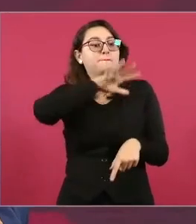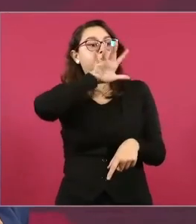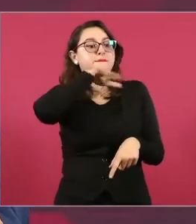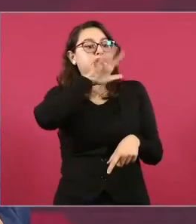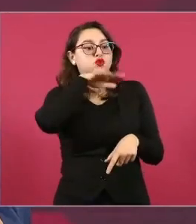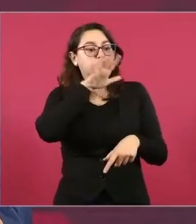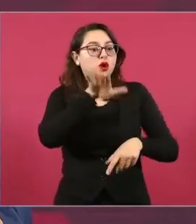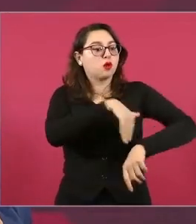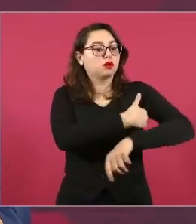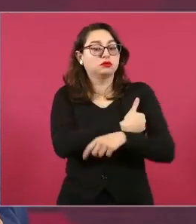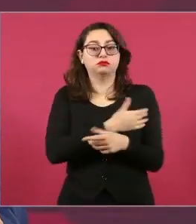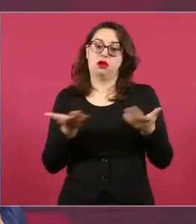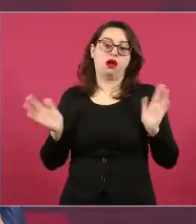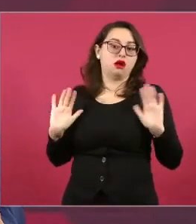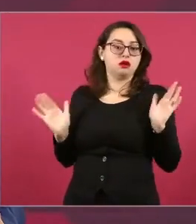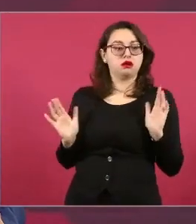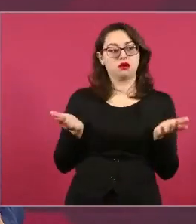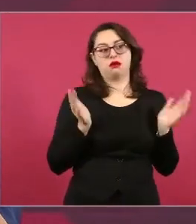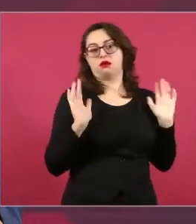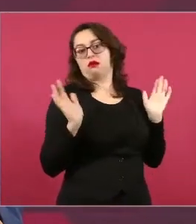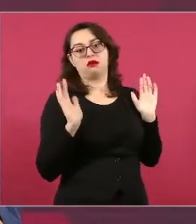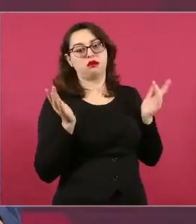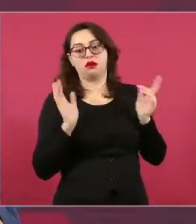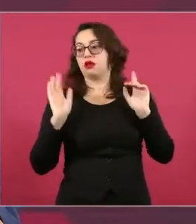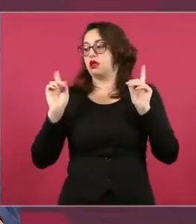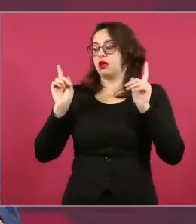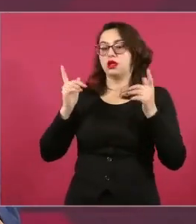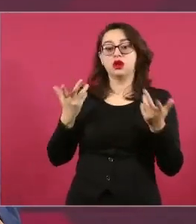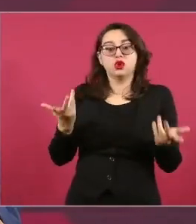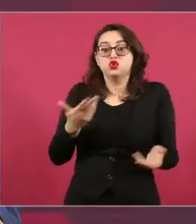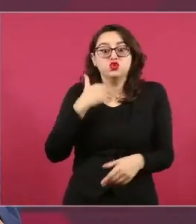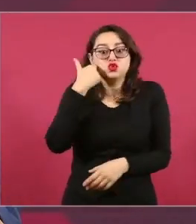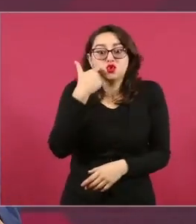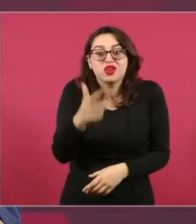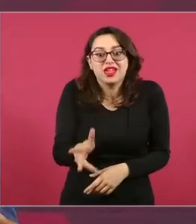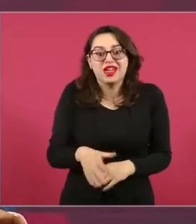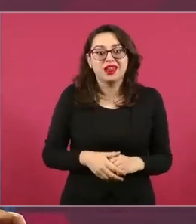no haya ningún tipo de contaminación.